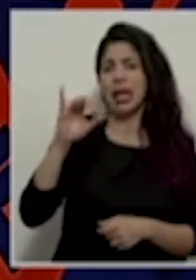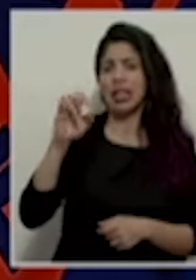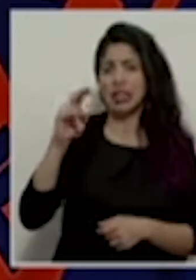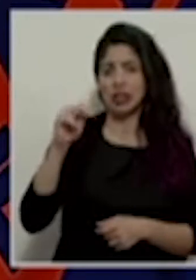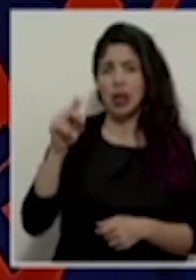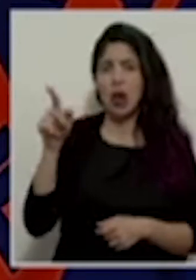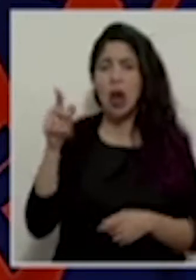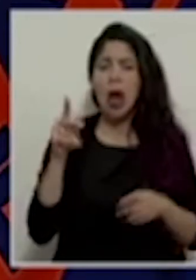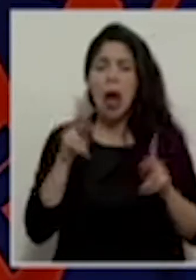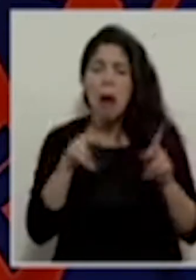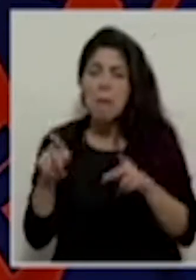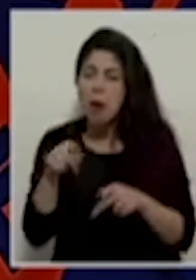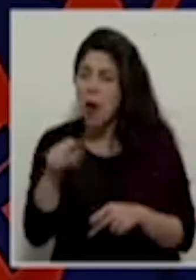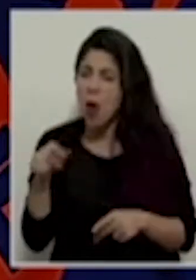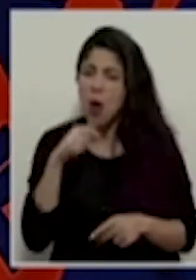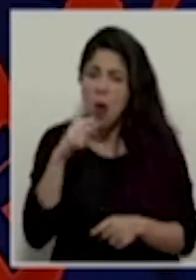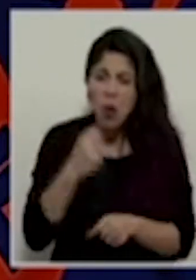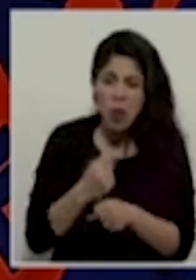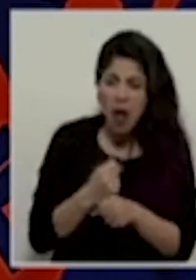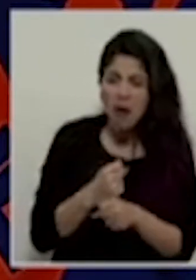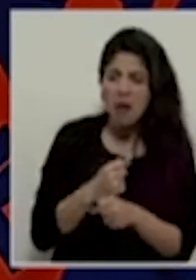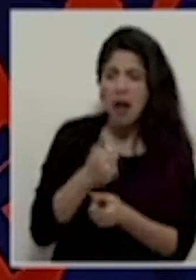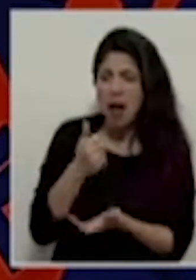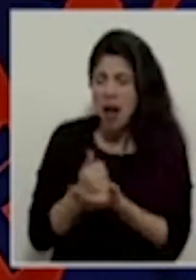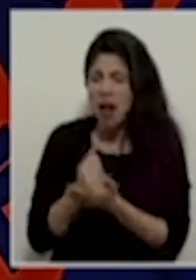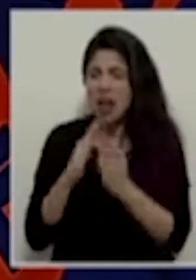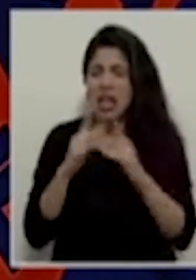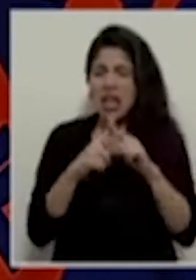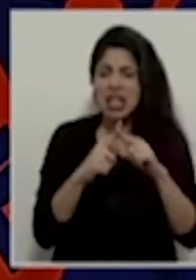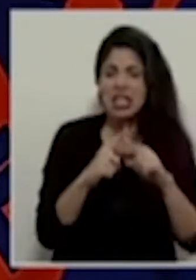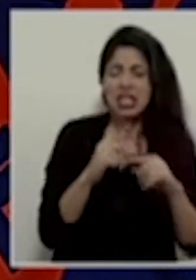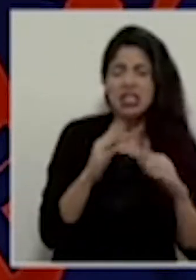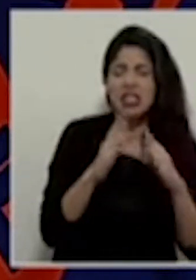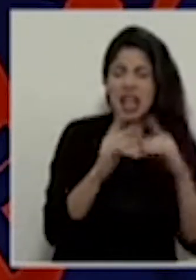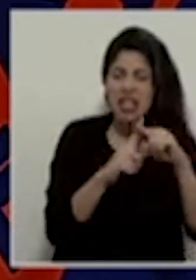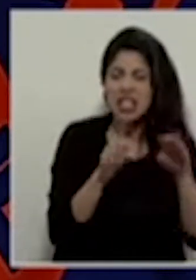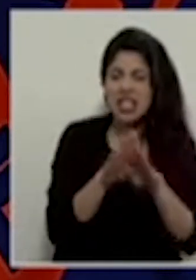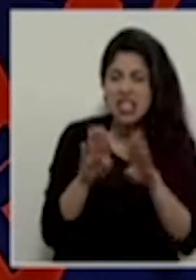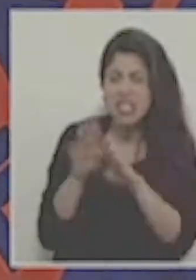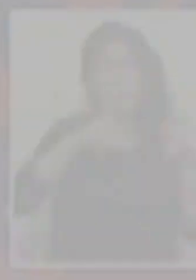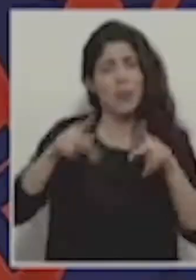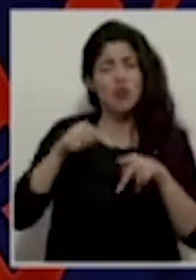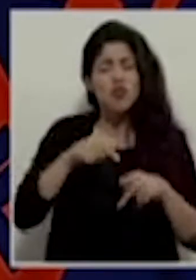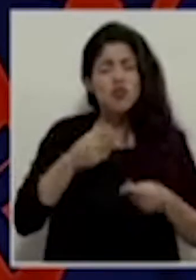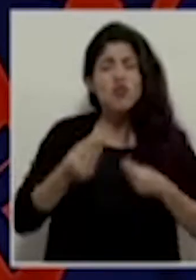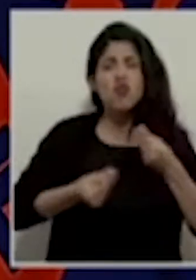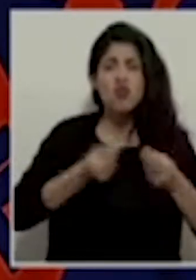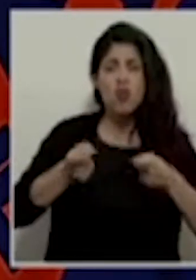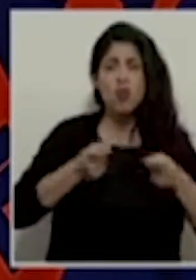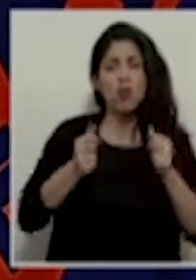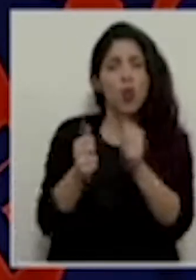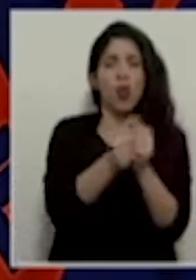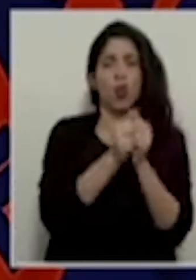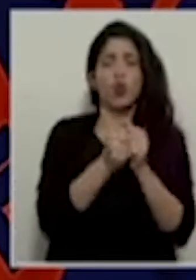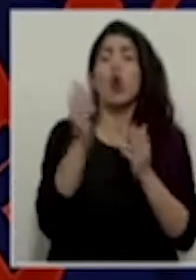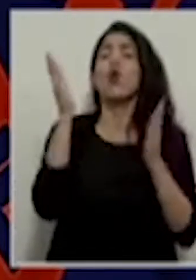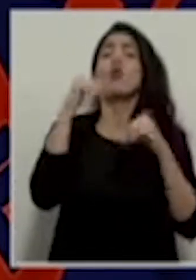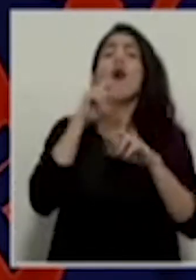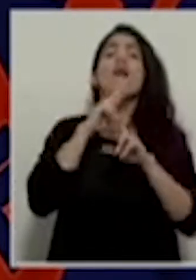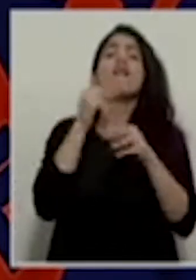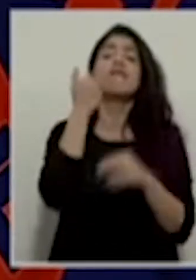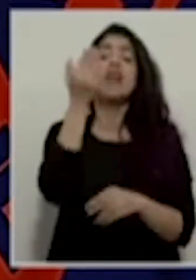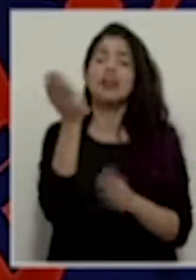trabaje, que la gente esté aislada, que las iglesias cierren. Pero hay una pandemia. Aquí no hay recetas fáciles.